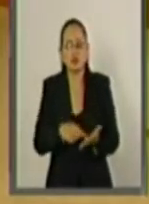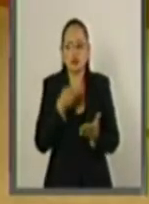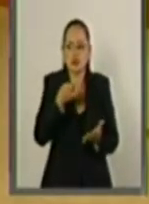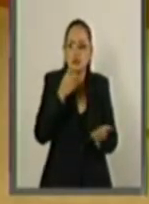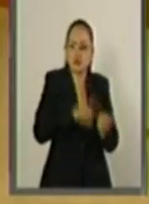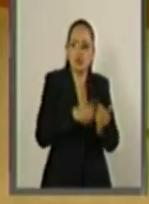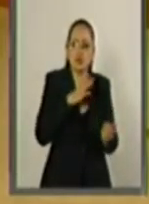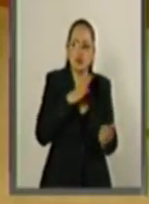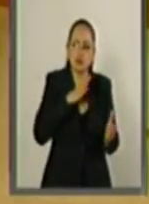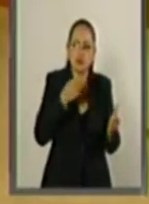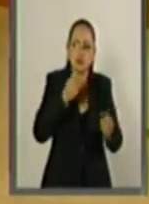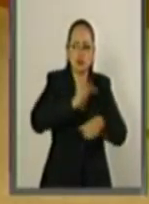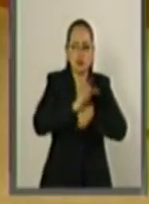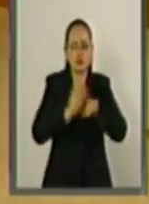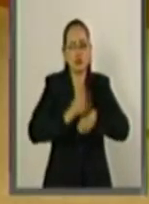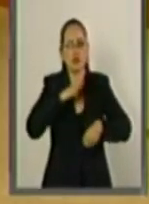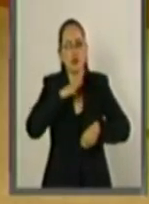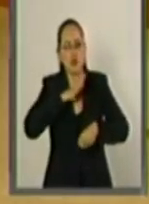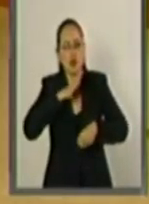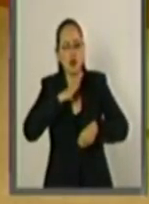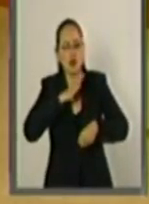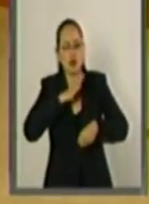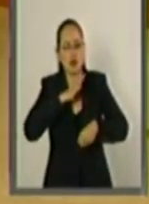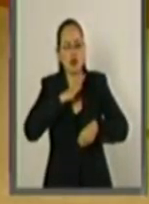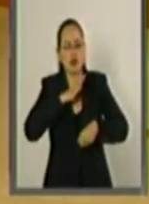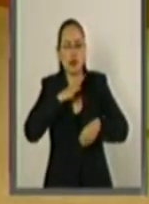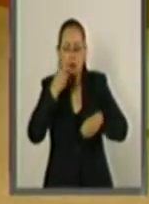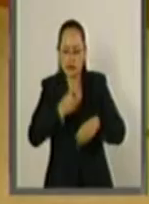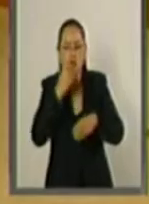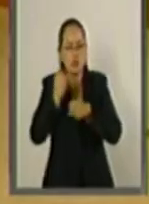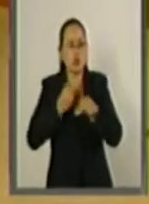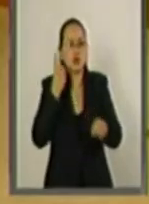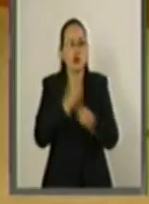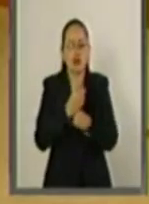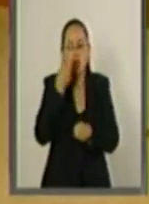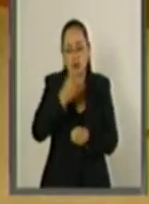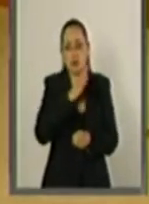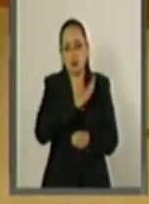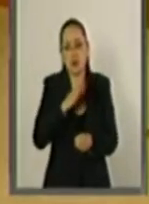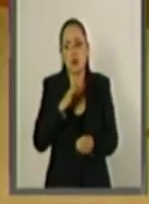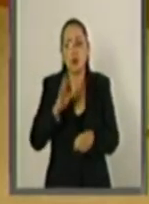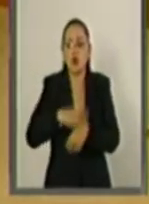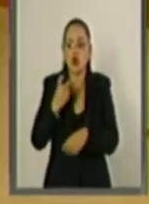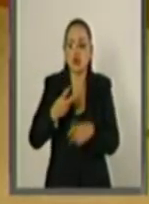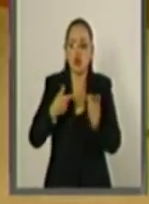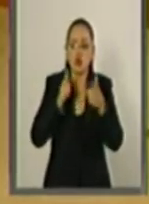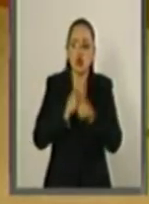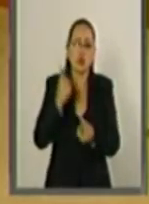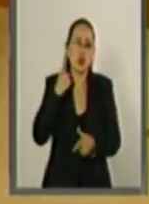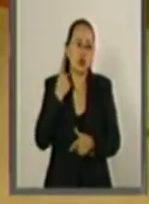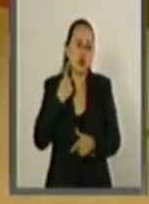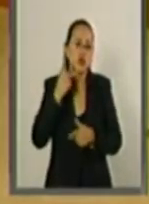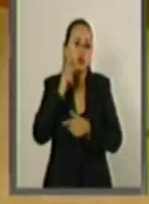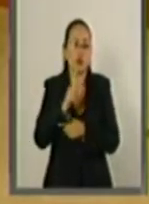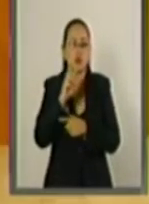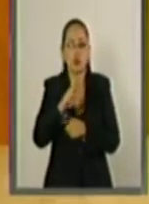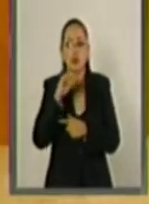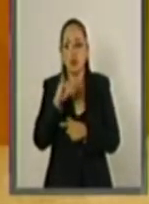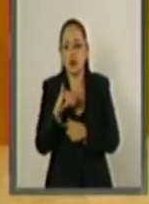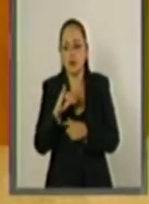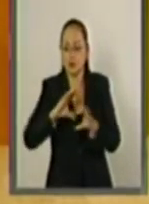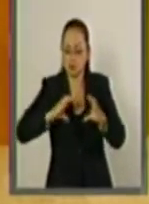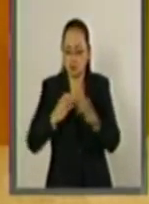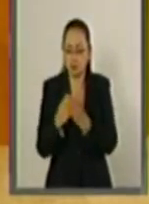generar en el país una gran, gran, gran, gran oportunidad. El grupo parlamentario del Partido Revolucionario Institucional